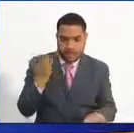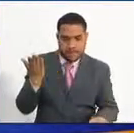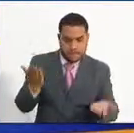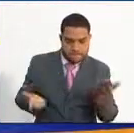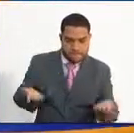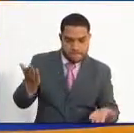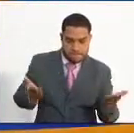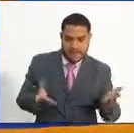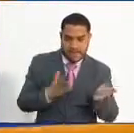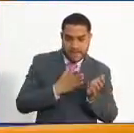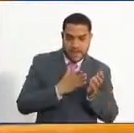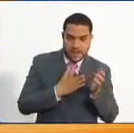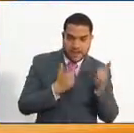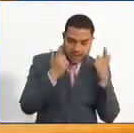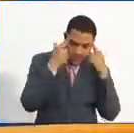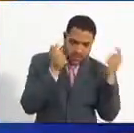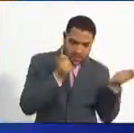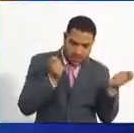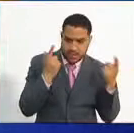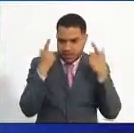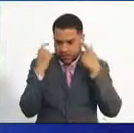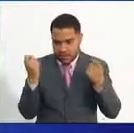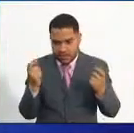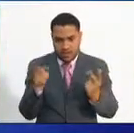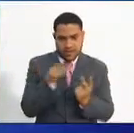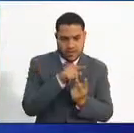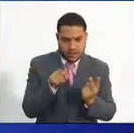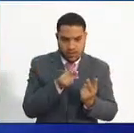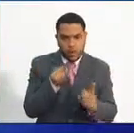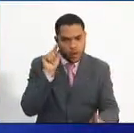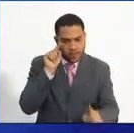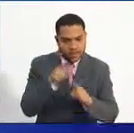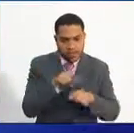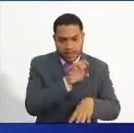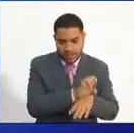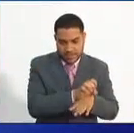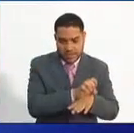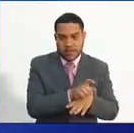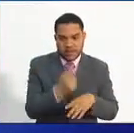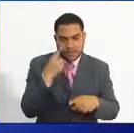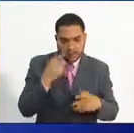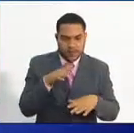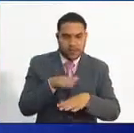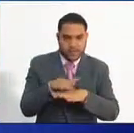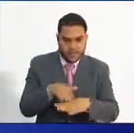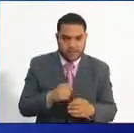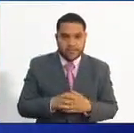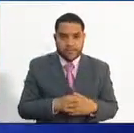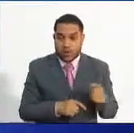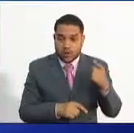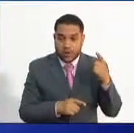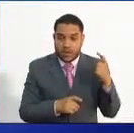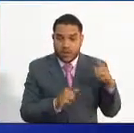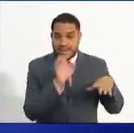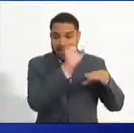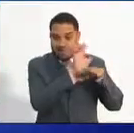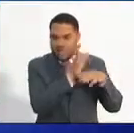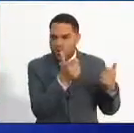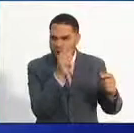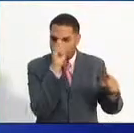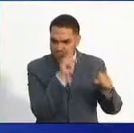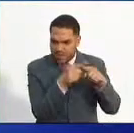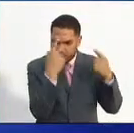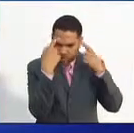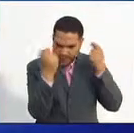estrategias, de los objetivos estratégicos de la entidad y los objetivos estratégicos de la dependencia, tendría que entrar